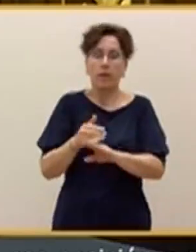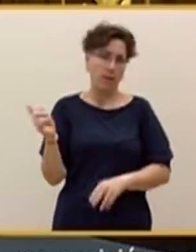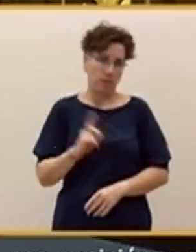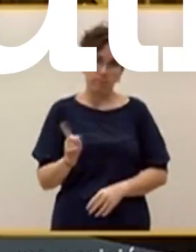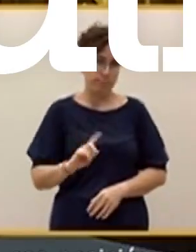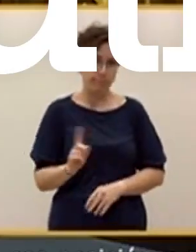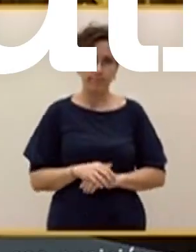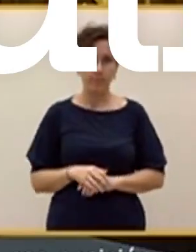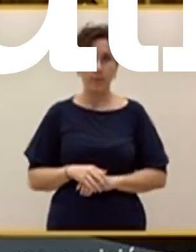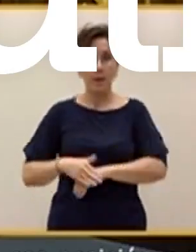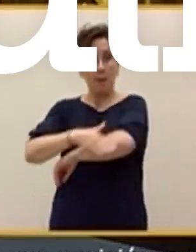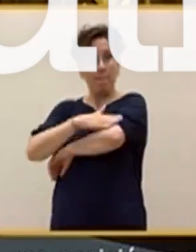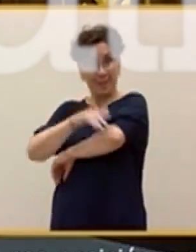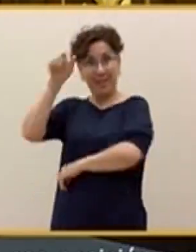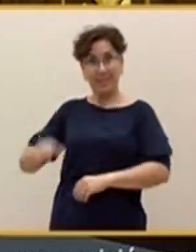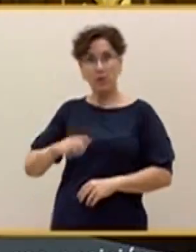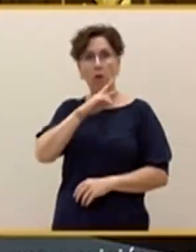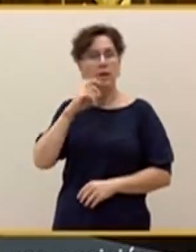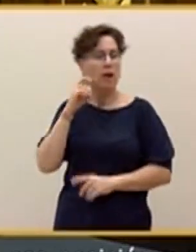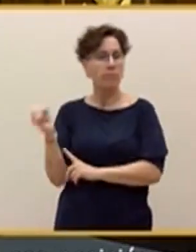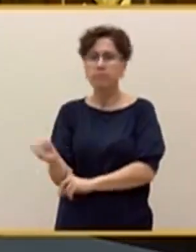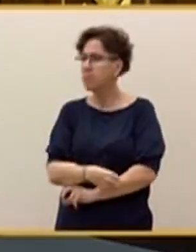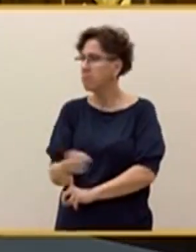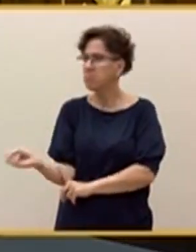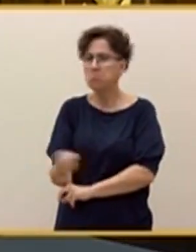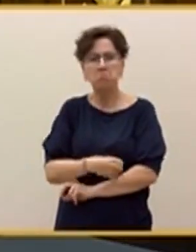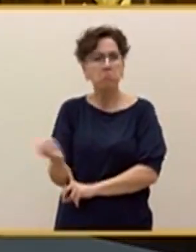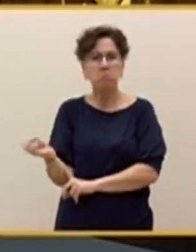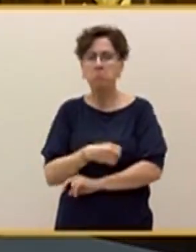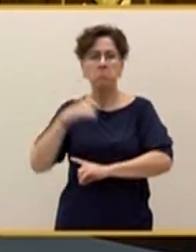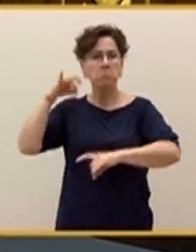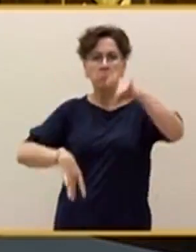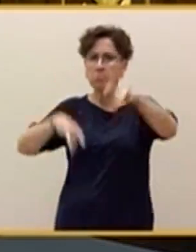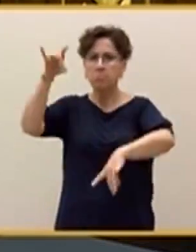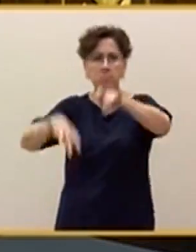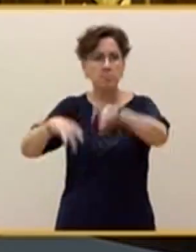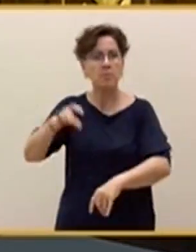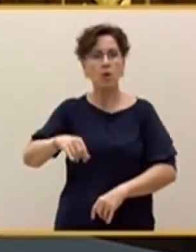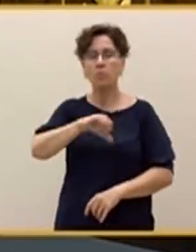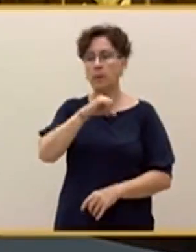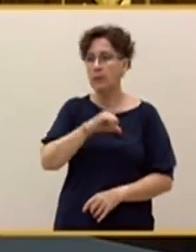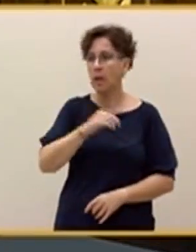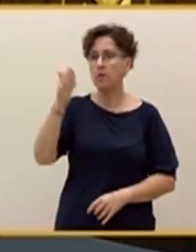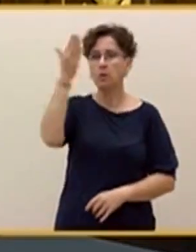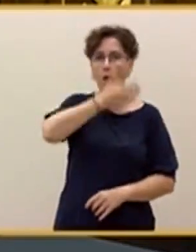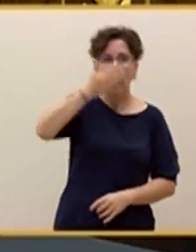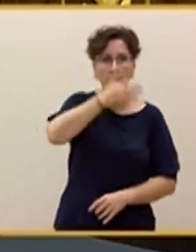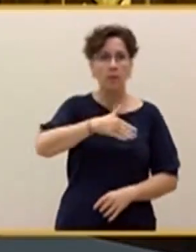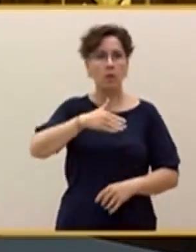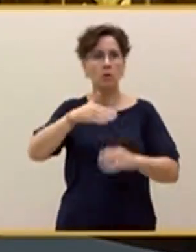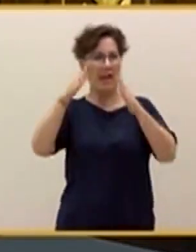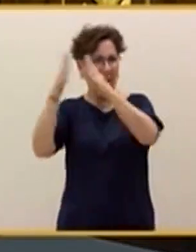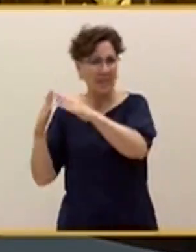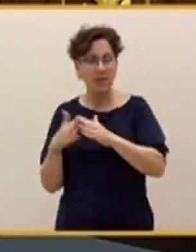El primer ministro de Netanyahu sigue haciendo oídos sordos, sigue bombardeando hospitales, escuelas, viviendas, sigue